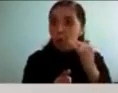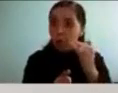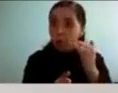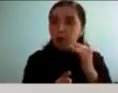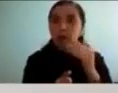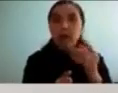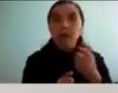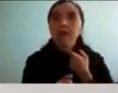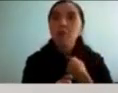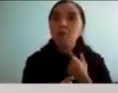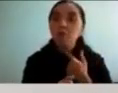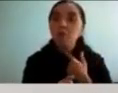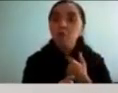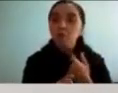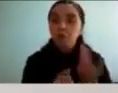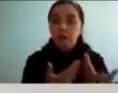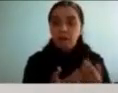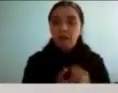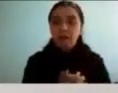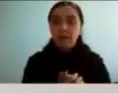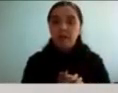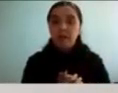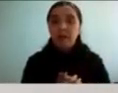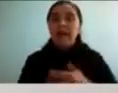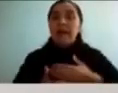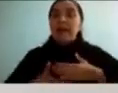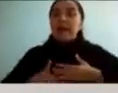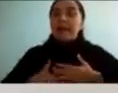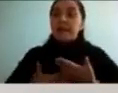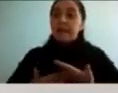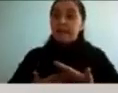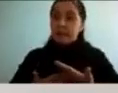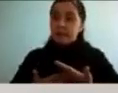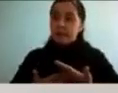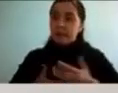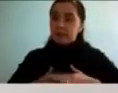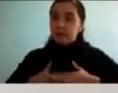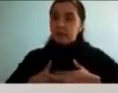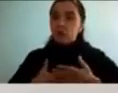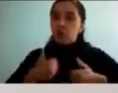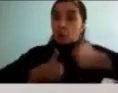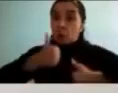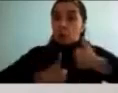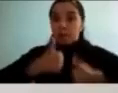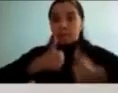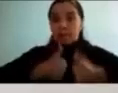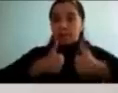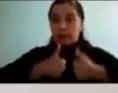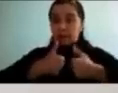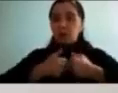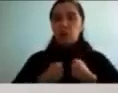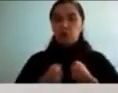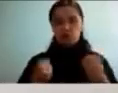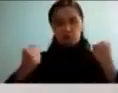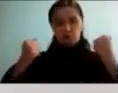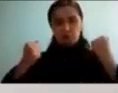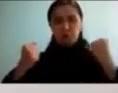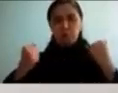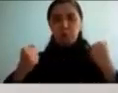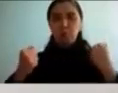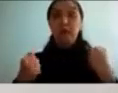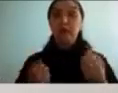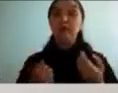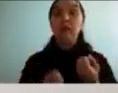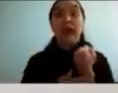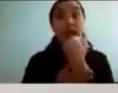sentimiento de valía y el sentimiento de autocompetencia es algo que también funciona muy bien como reforzador es decir si ellos saben que van a conseguir